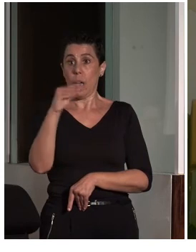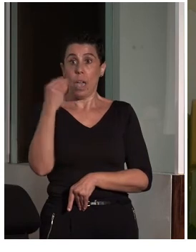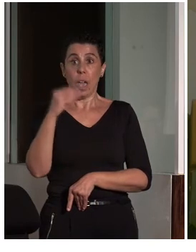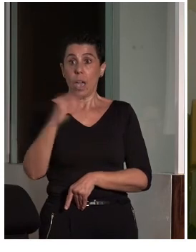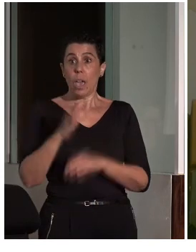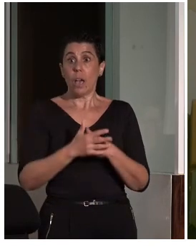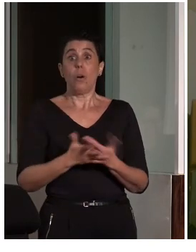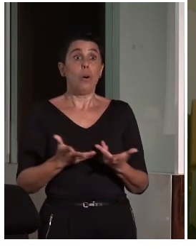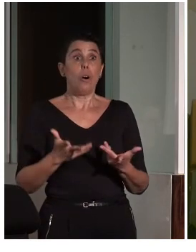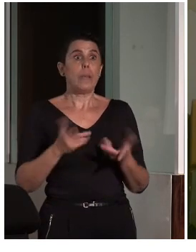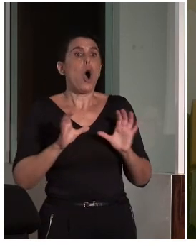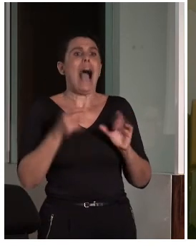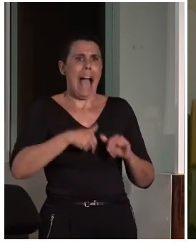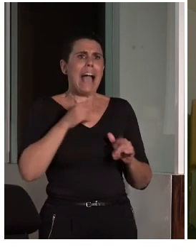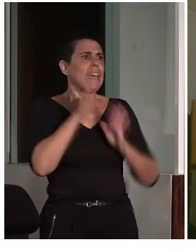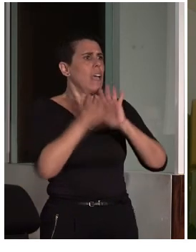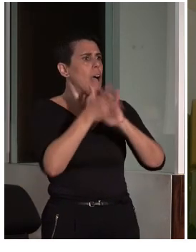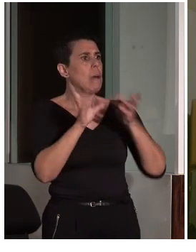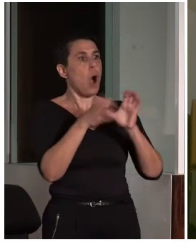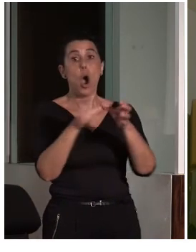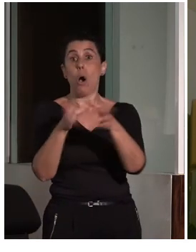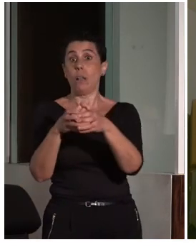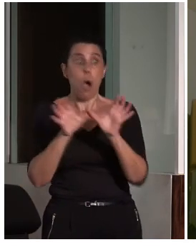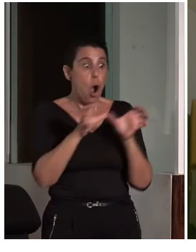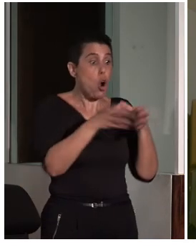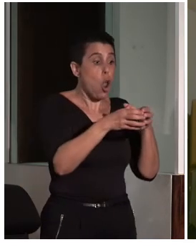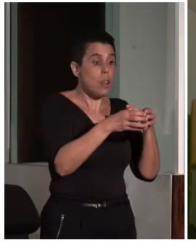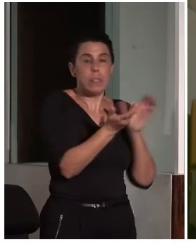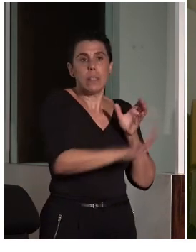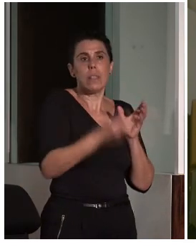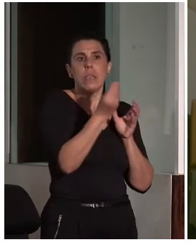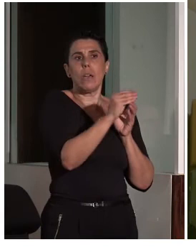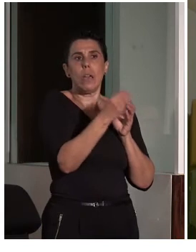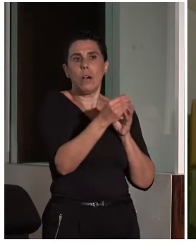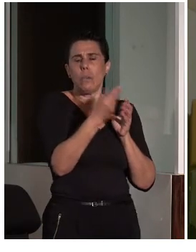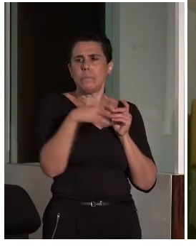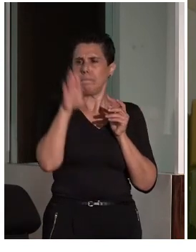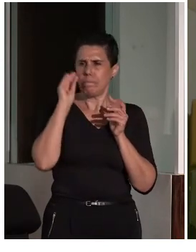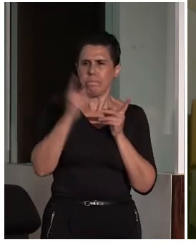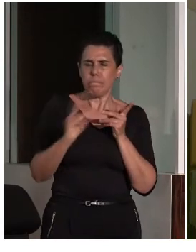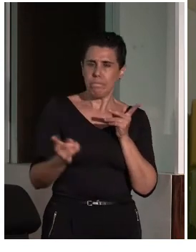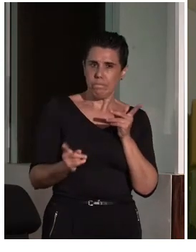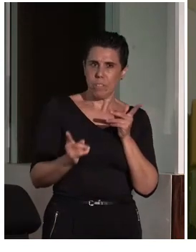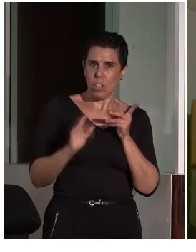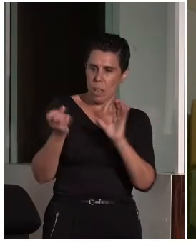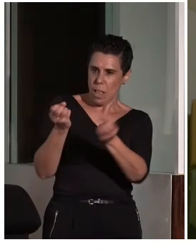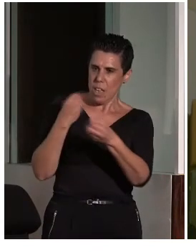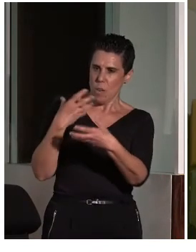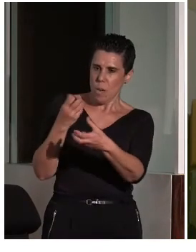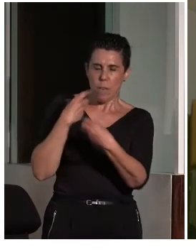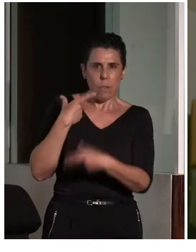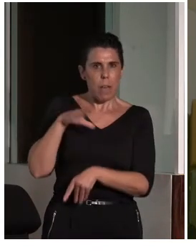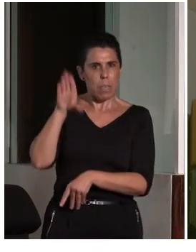hablando aquí de colectivos, no terminen de entender exactamente esa información que se les intenta transmitir,